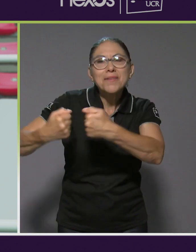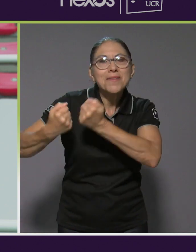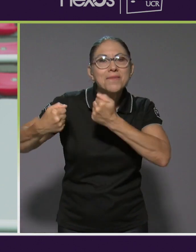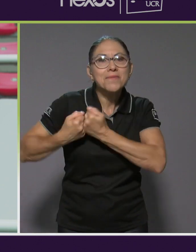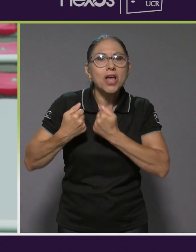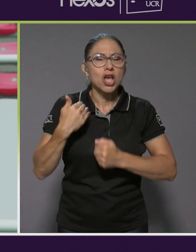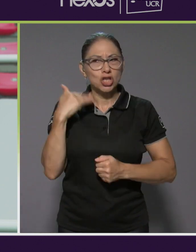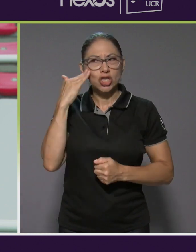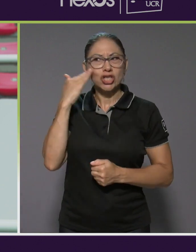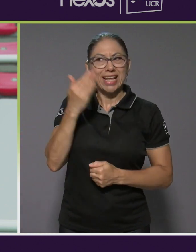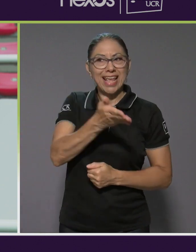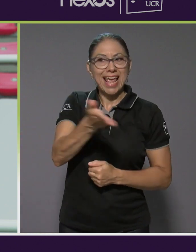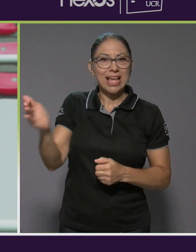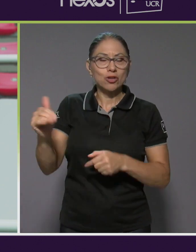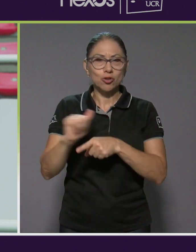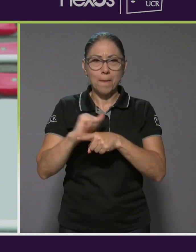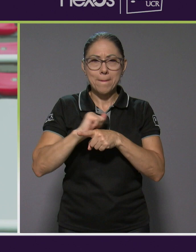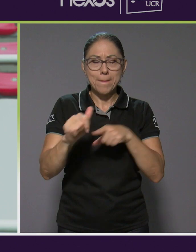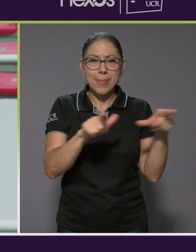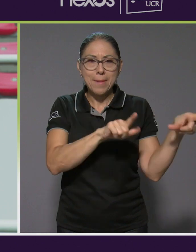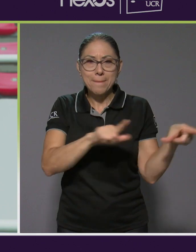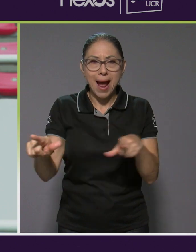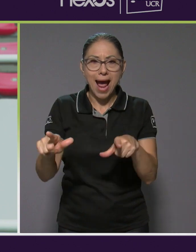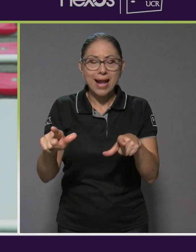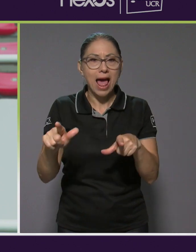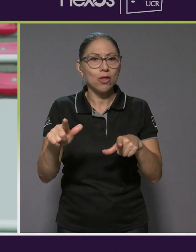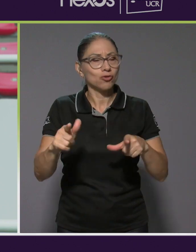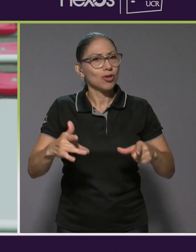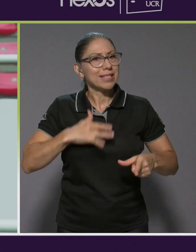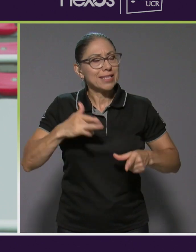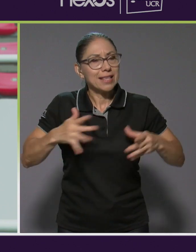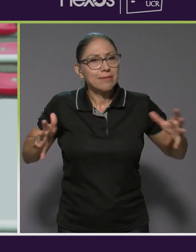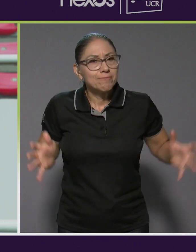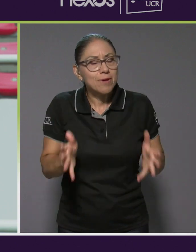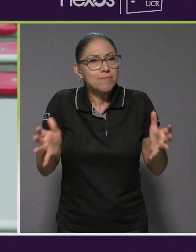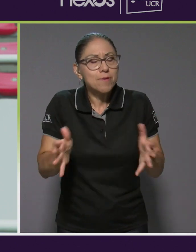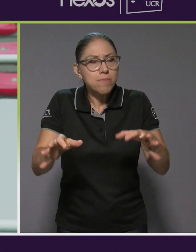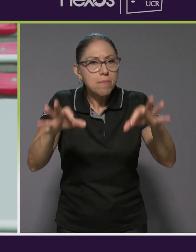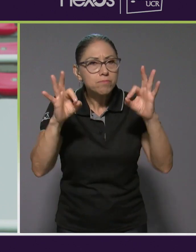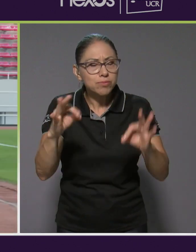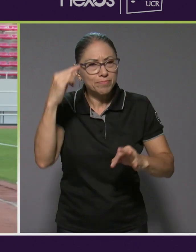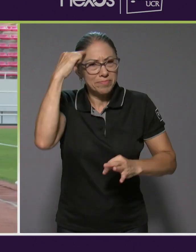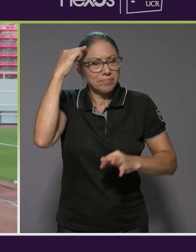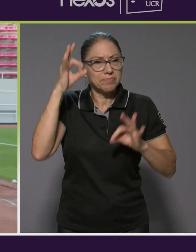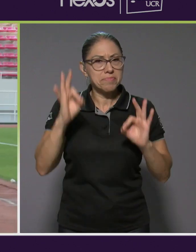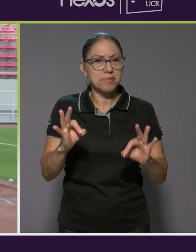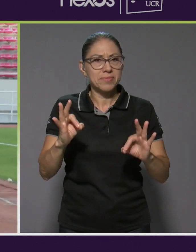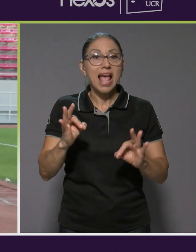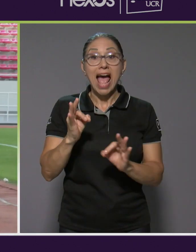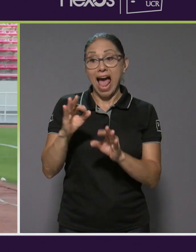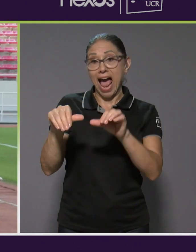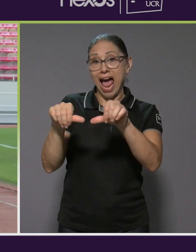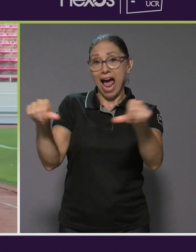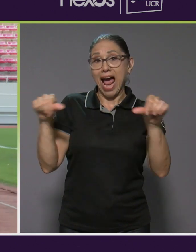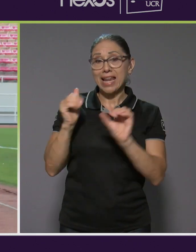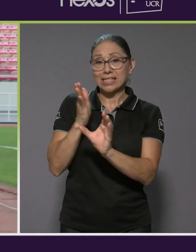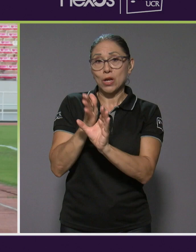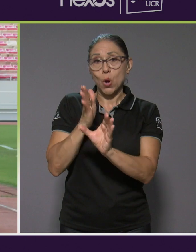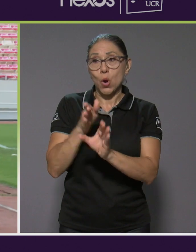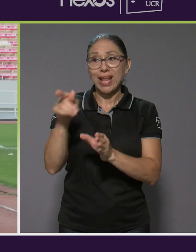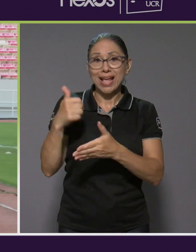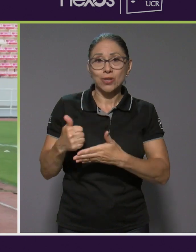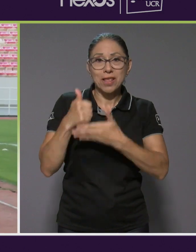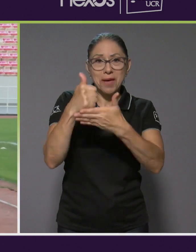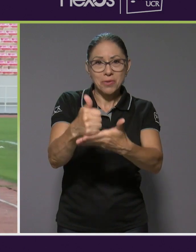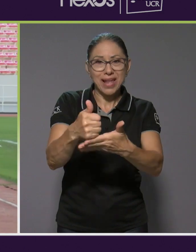van mentalizados, van súper motivados. Entonces creo que psicológicamente eso les va a ayudar mucho. Y a veces yo creo que la mente